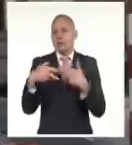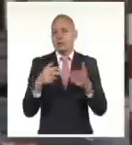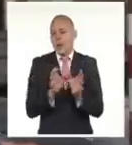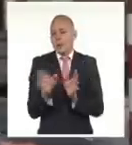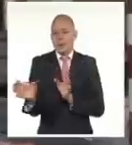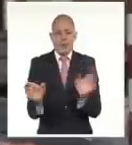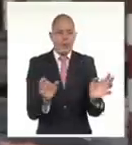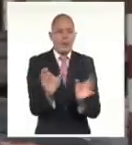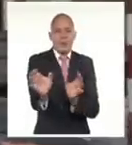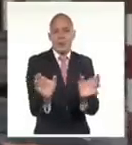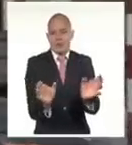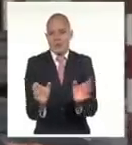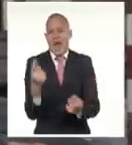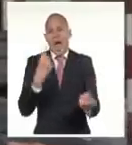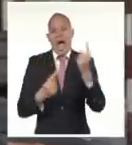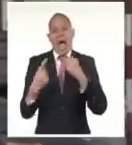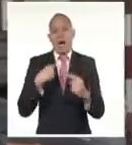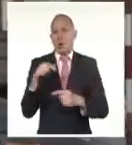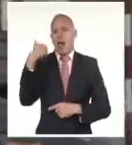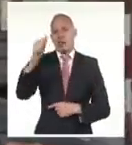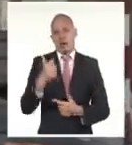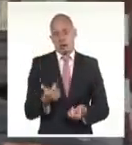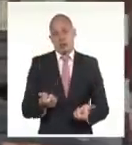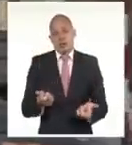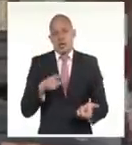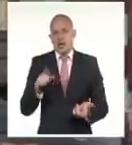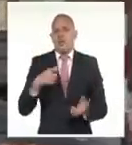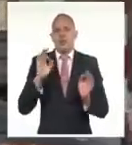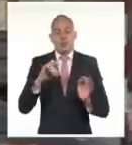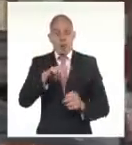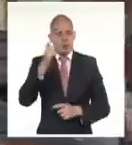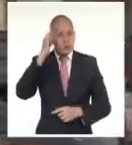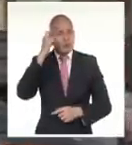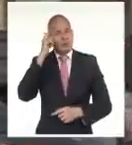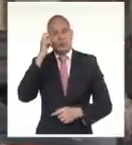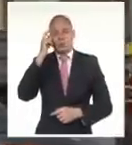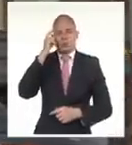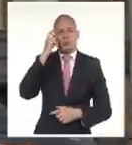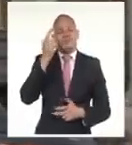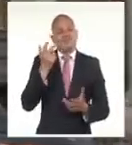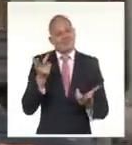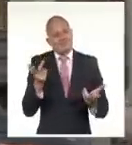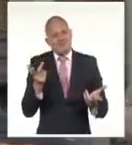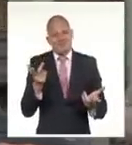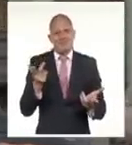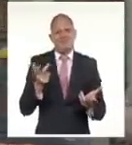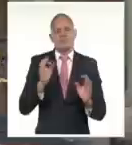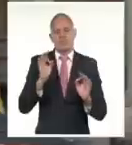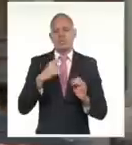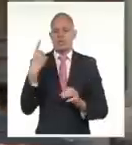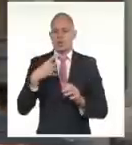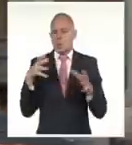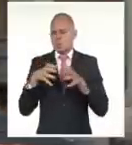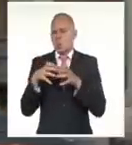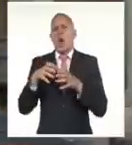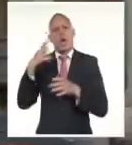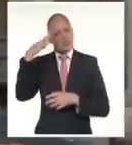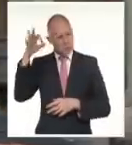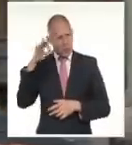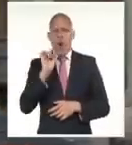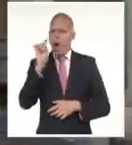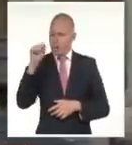evidentemente ha impactado mucho pero sí se trabajó de conjunto con un equipo multidisciplinario de psicólogos,